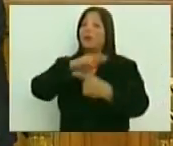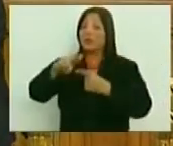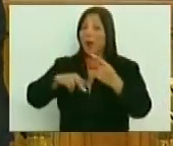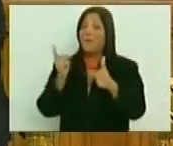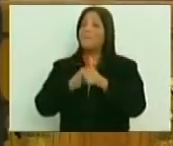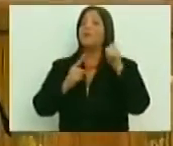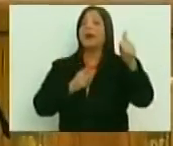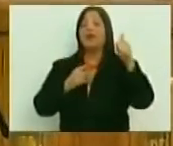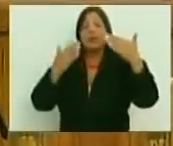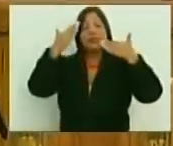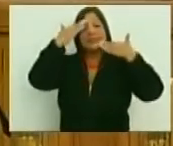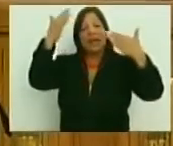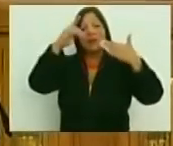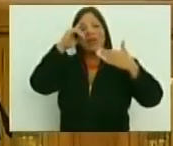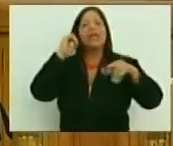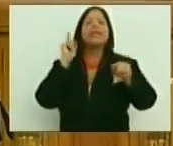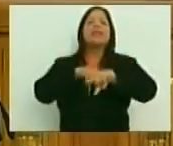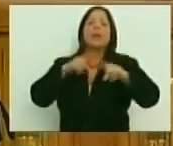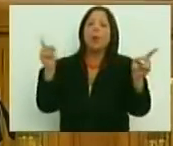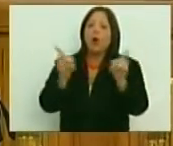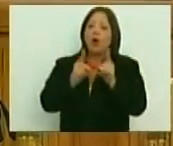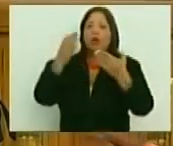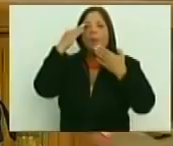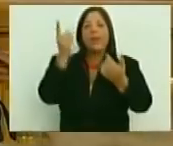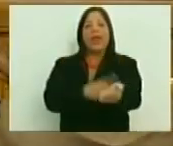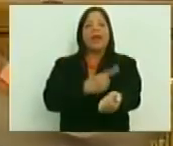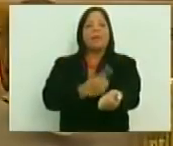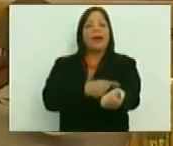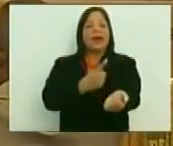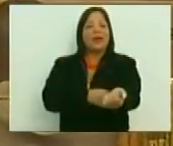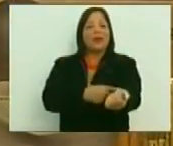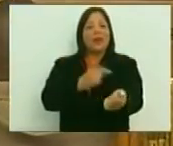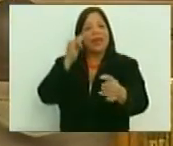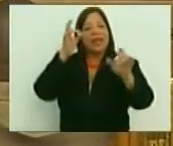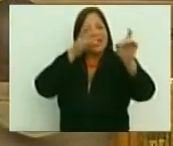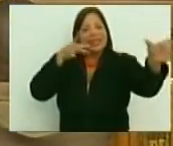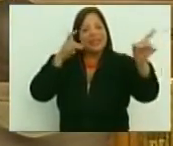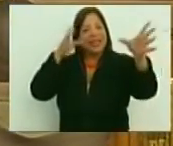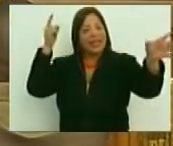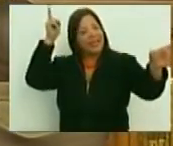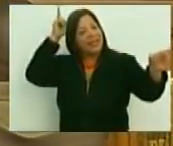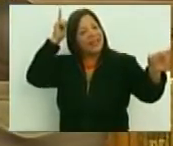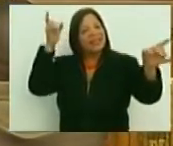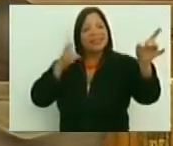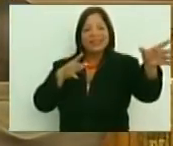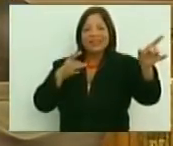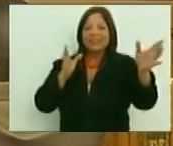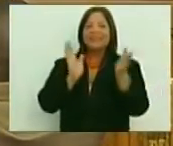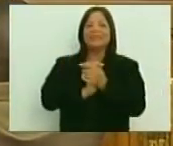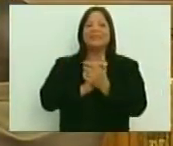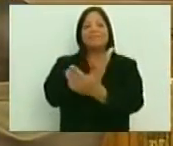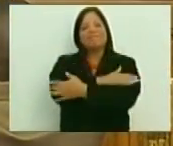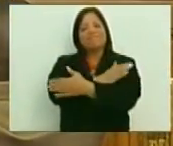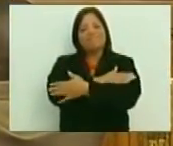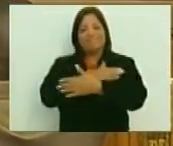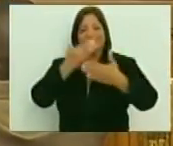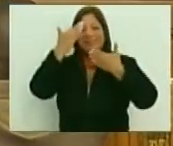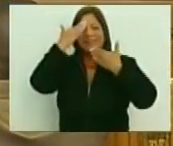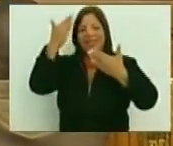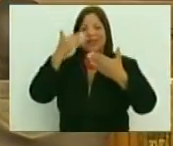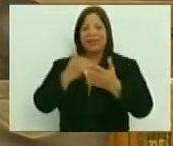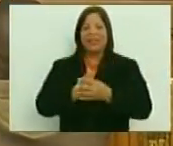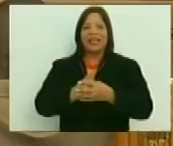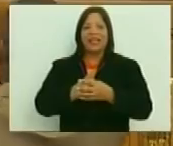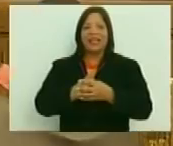Primero que nada, quiero saludarnos, que el tiempo es corto, a mis hermanos indígenas, porque en mi sangre está la tribu Seminoles, y